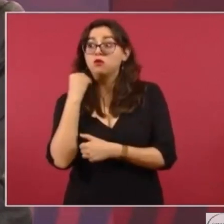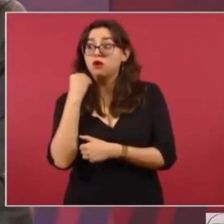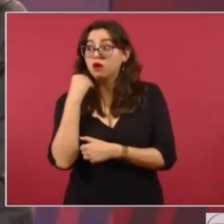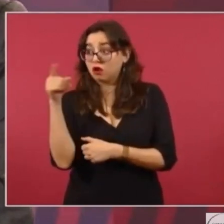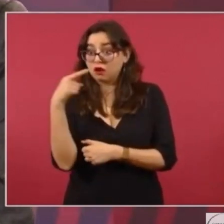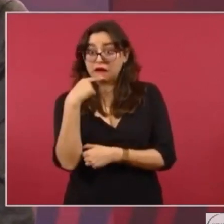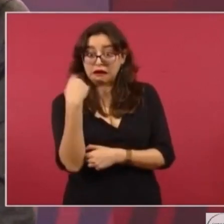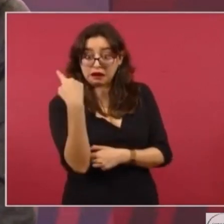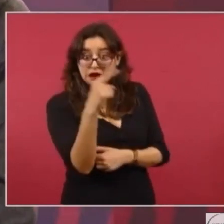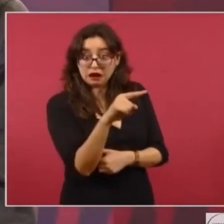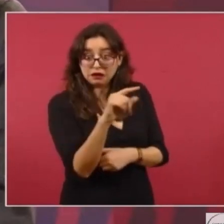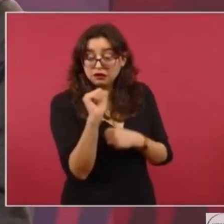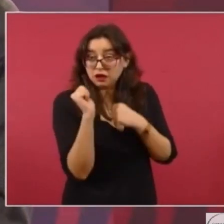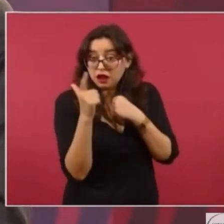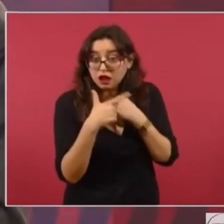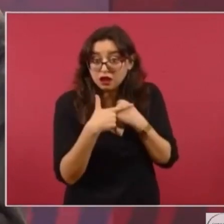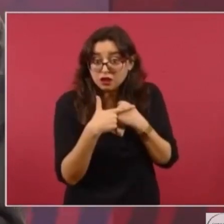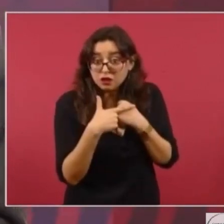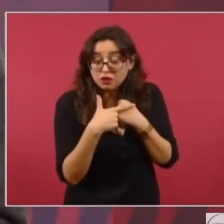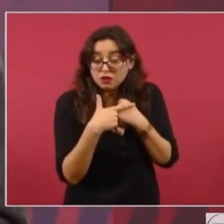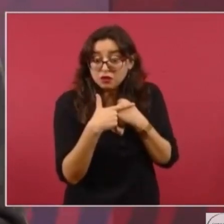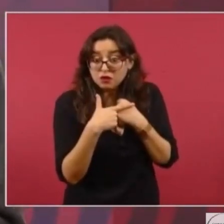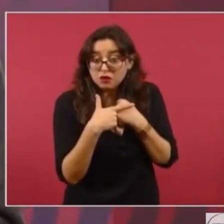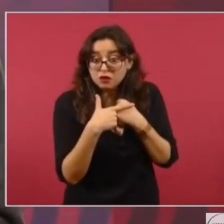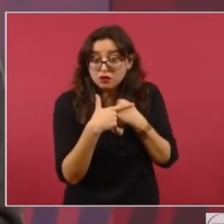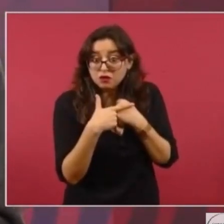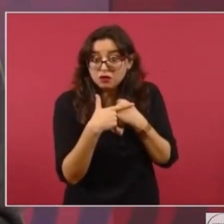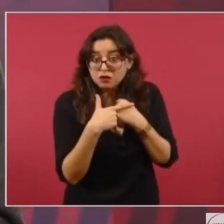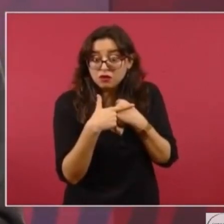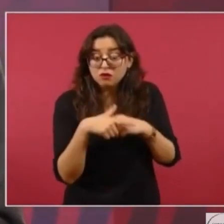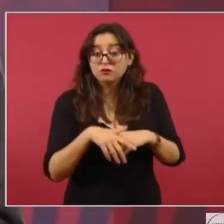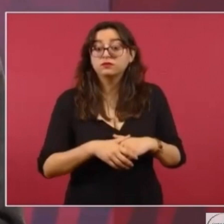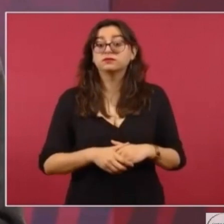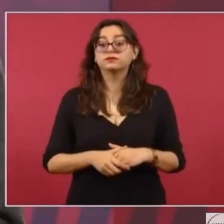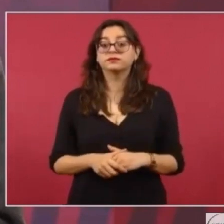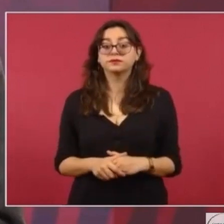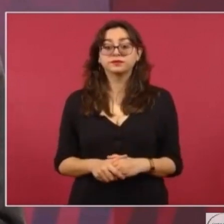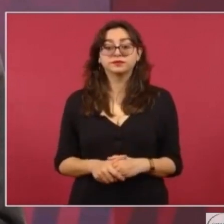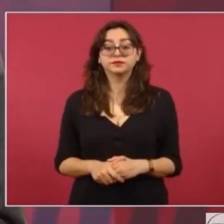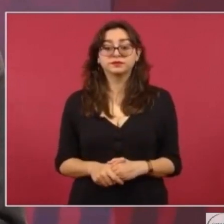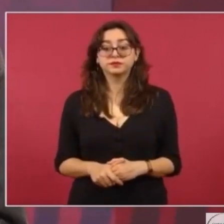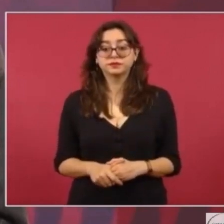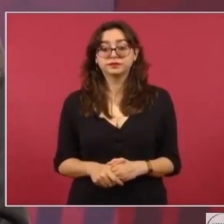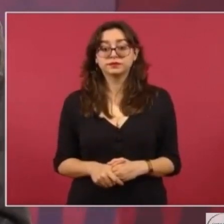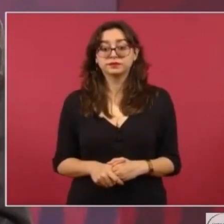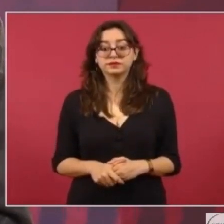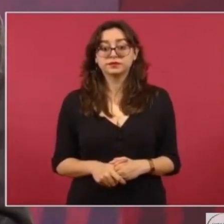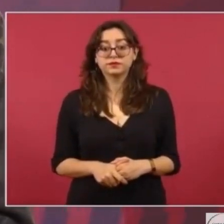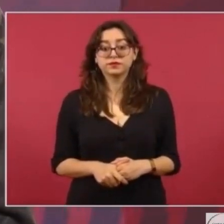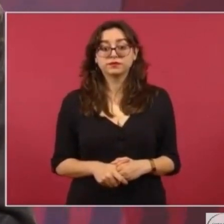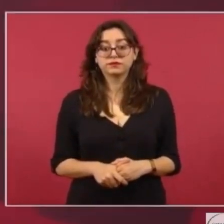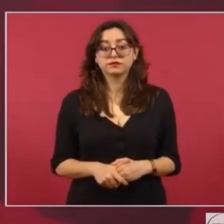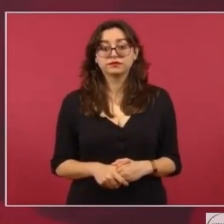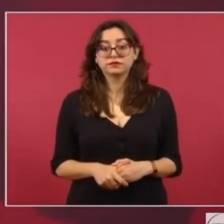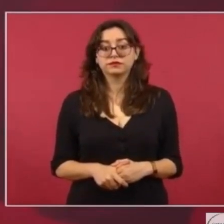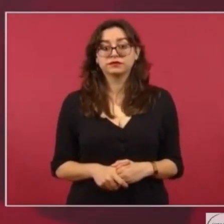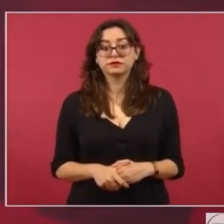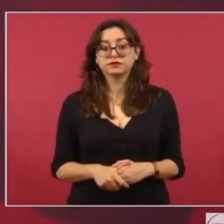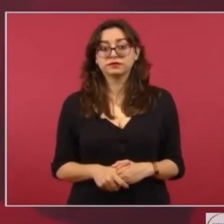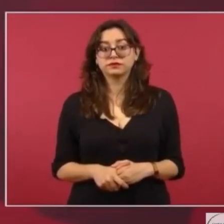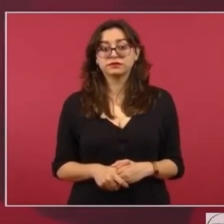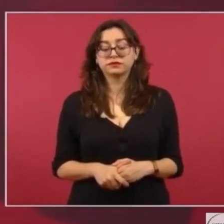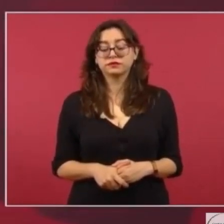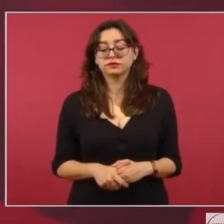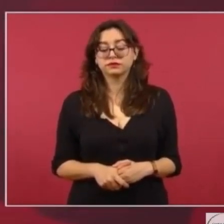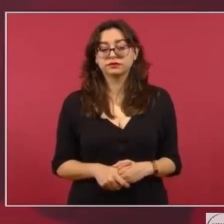¿Cuándo se incumplía la letra, el